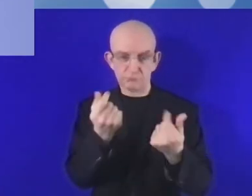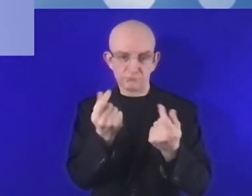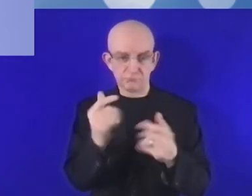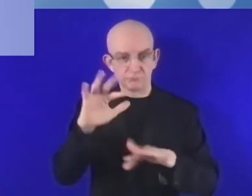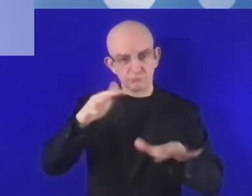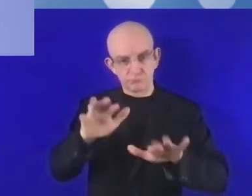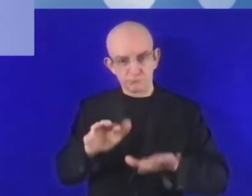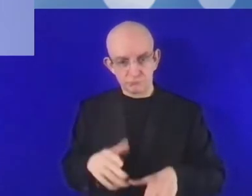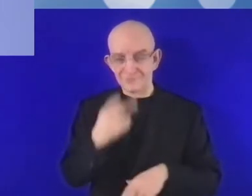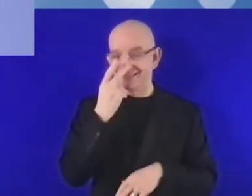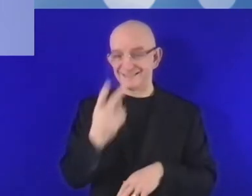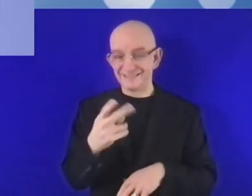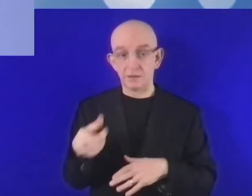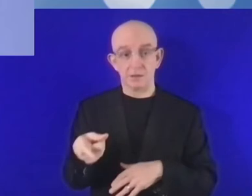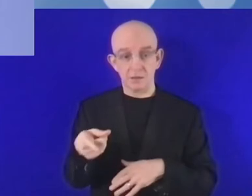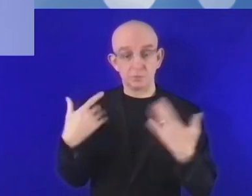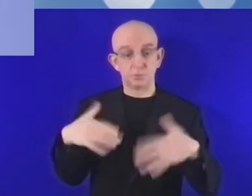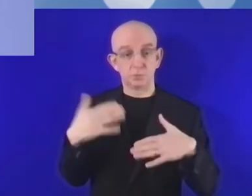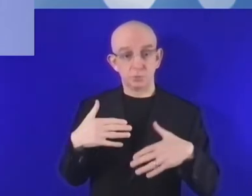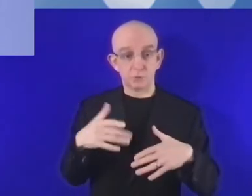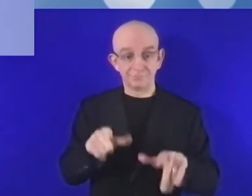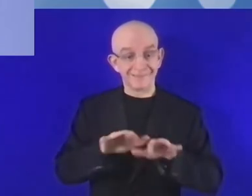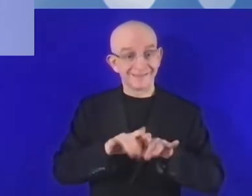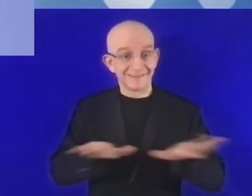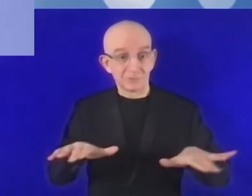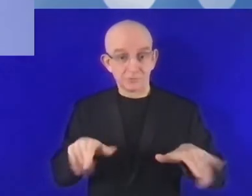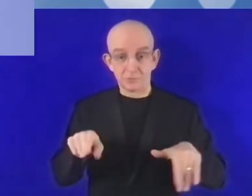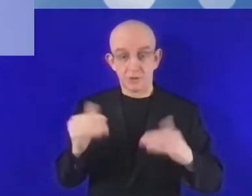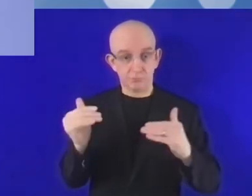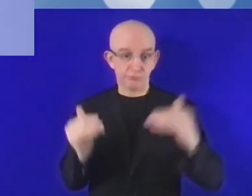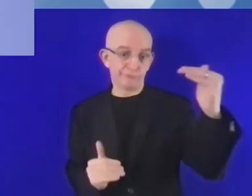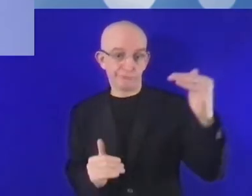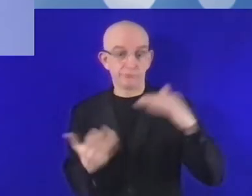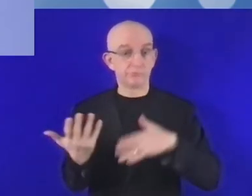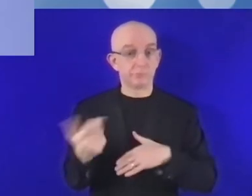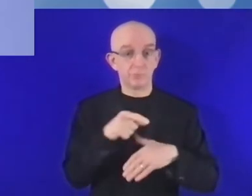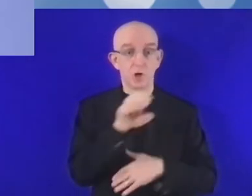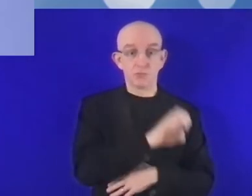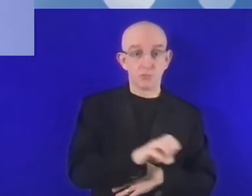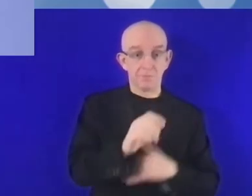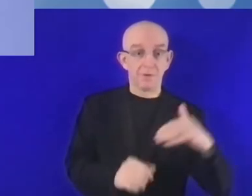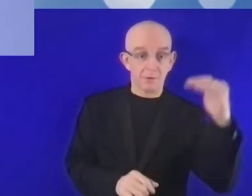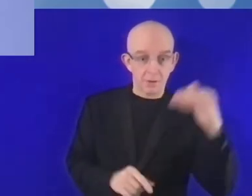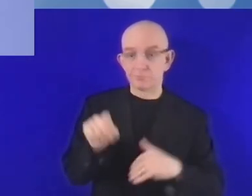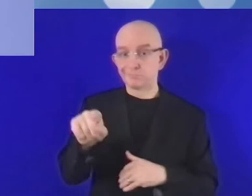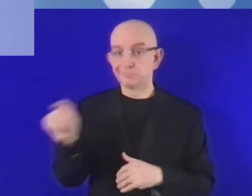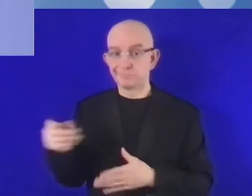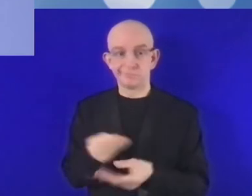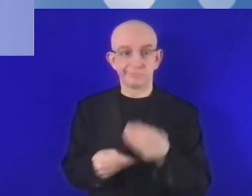Según las últimas estimativas, la brecha digital entre Europa y otras economías clave